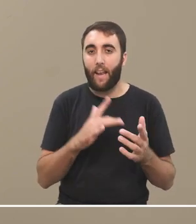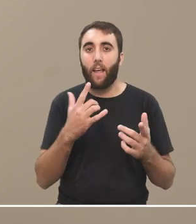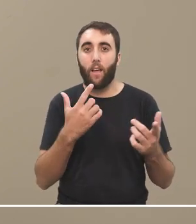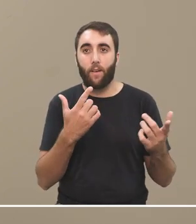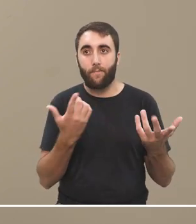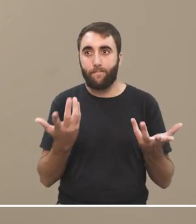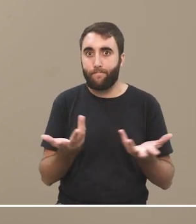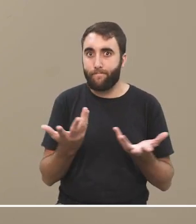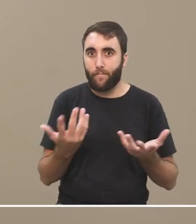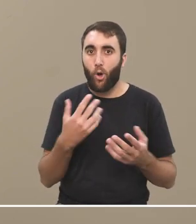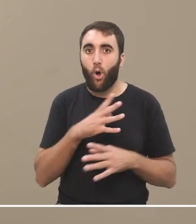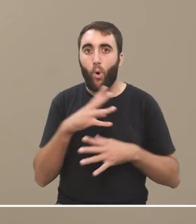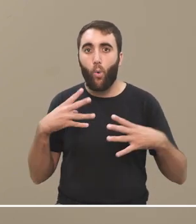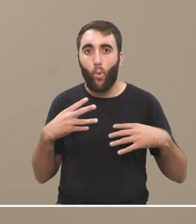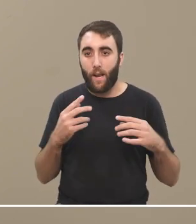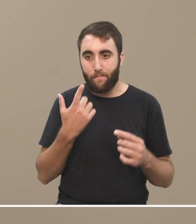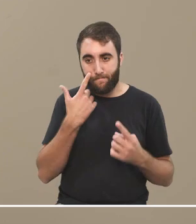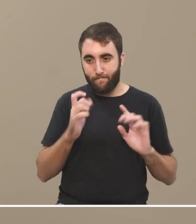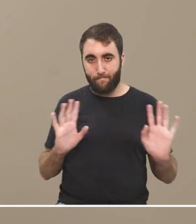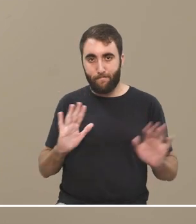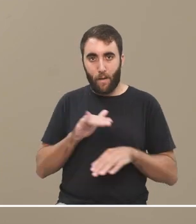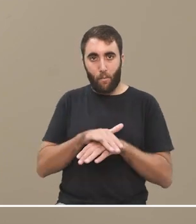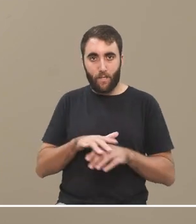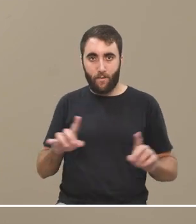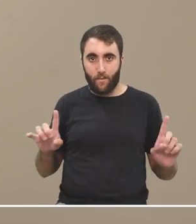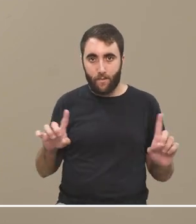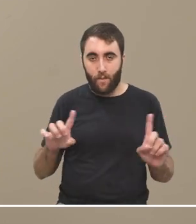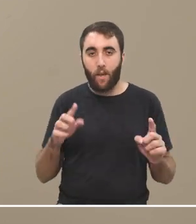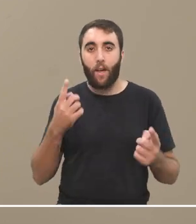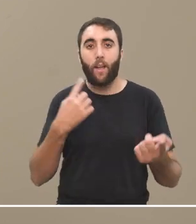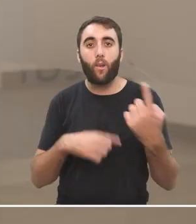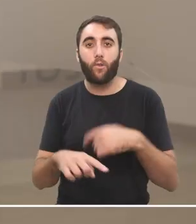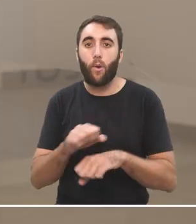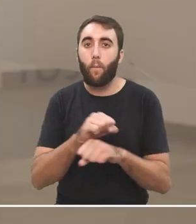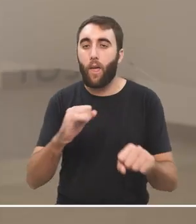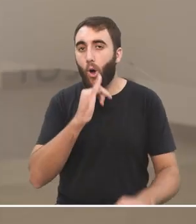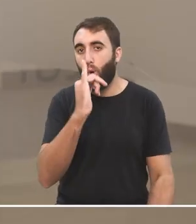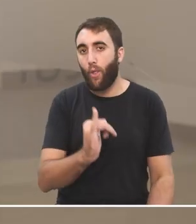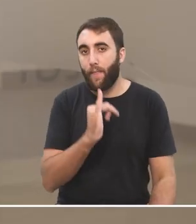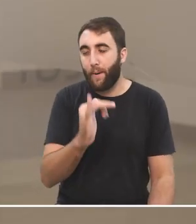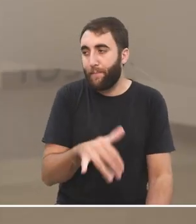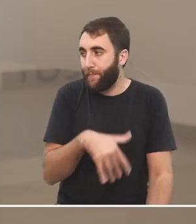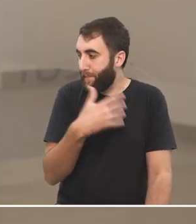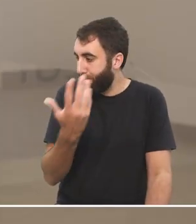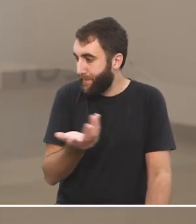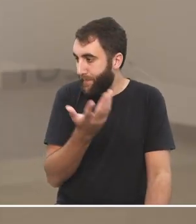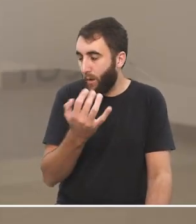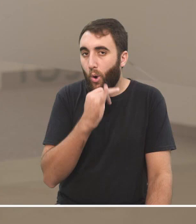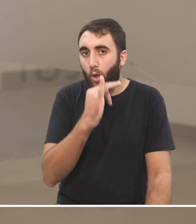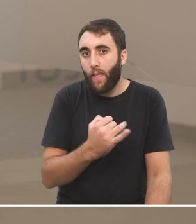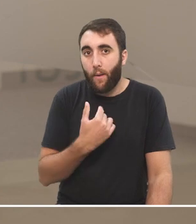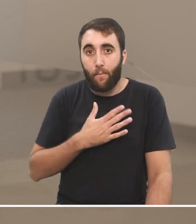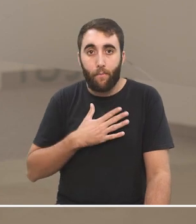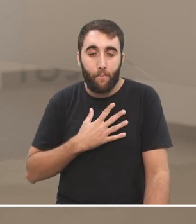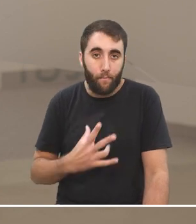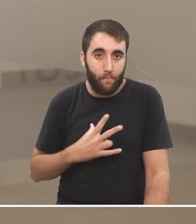mucho más compleja. O la escuela no da cuenta de eso. Entonces, yo podría contar un pequeño periplo